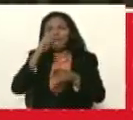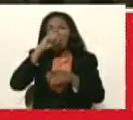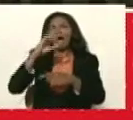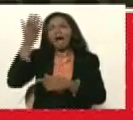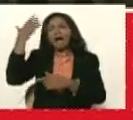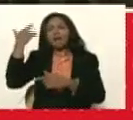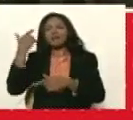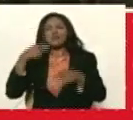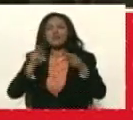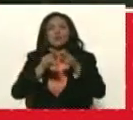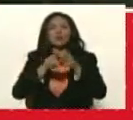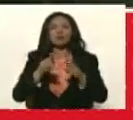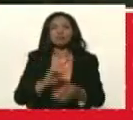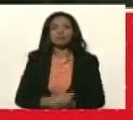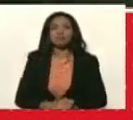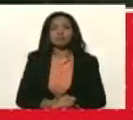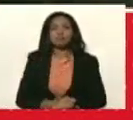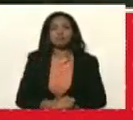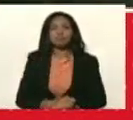atrás